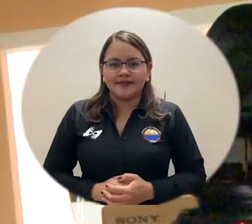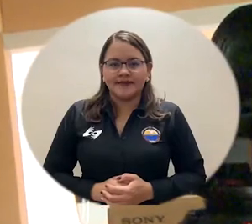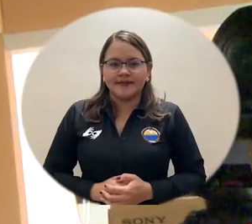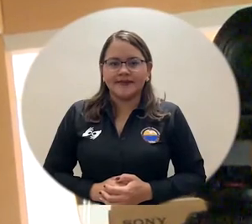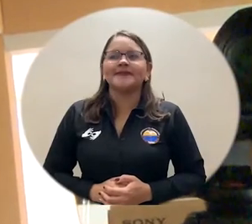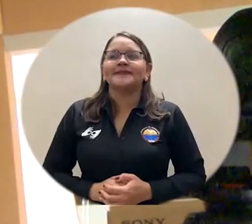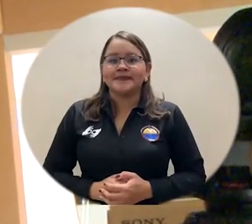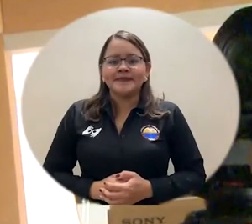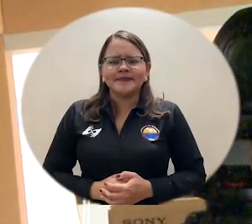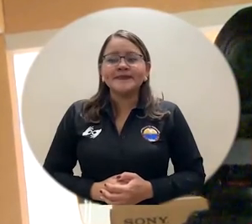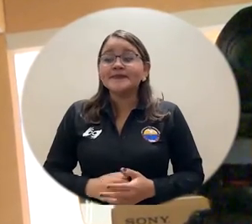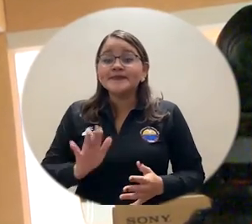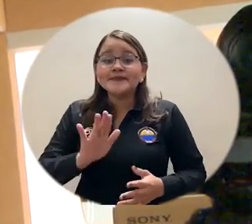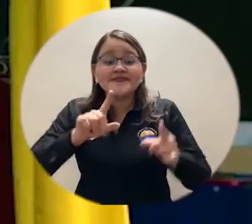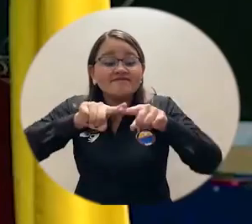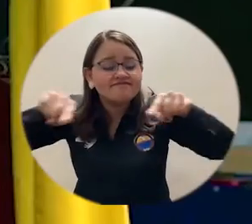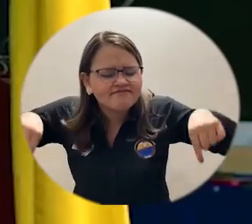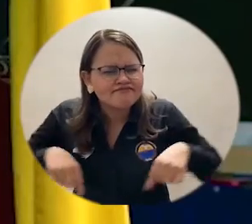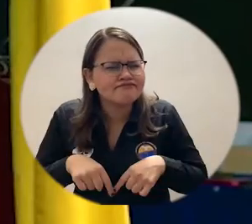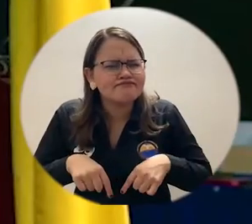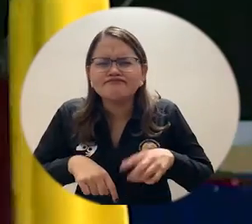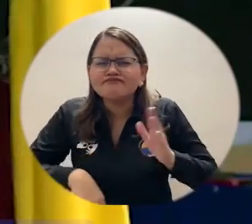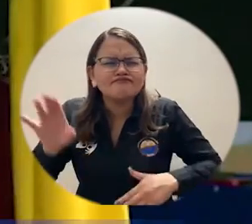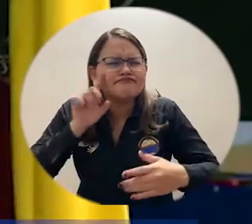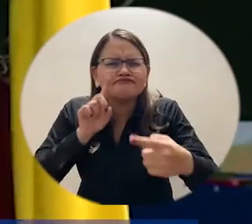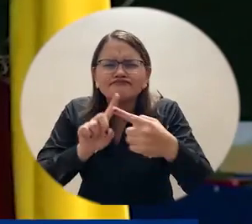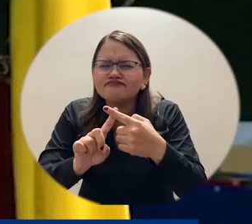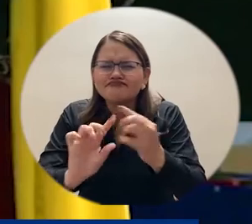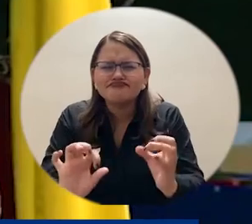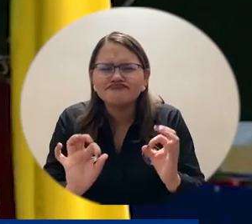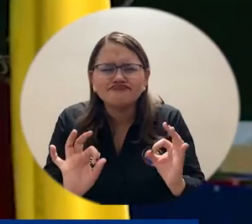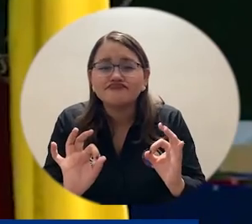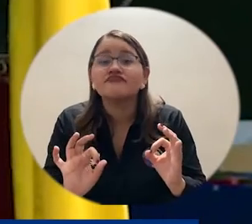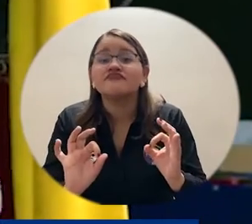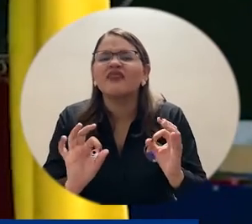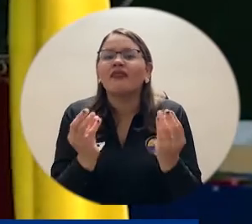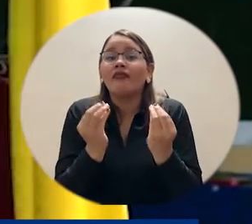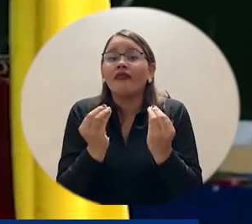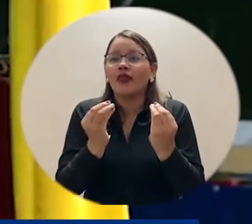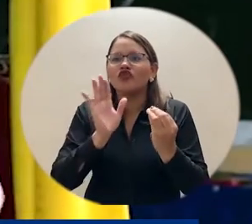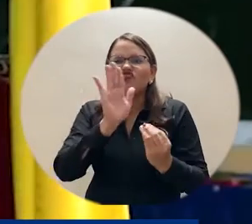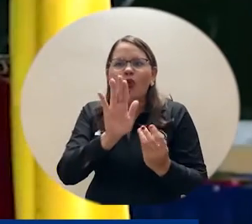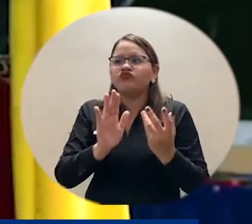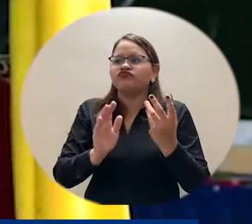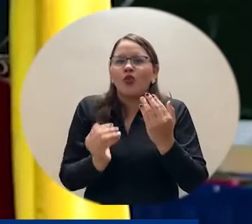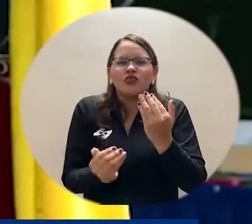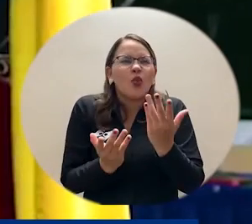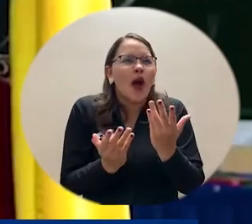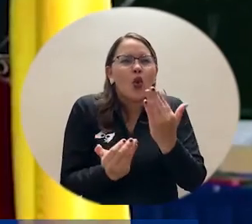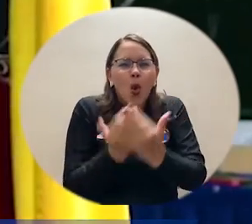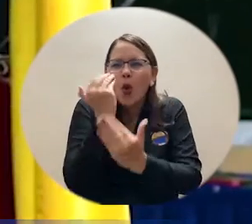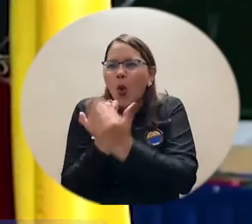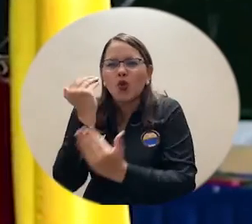Pero esta sala tendrá sentido sí y sólo sí, la creación de sus contenidos sigue creciendo, sigue pasando